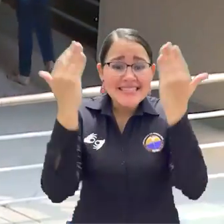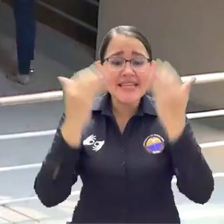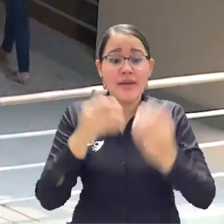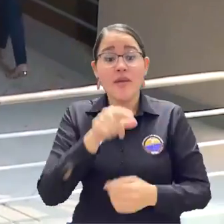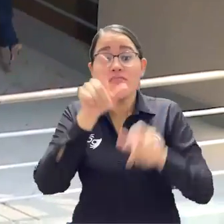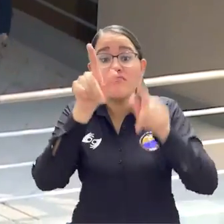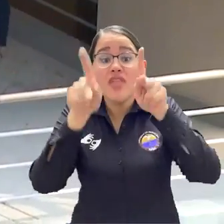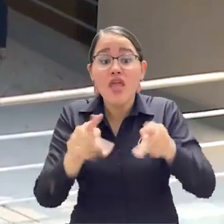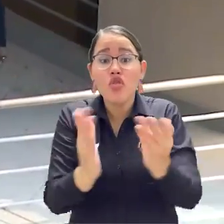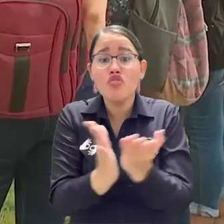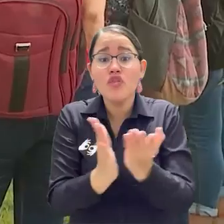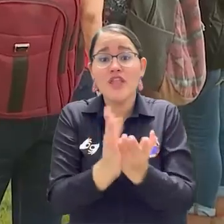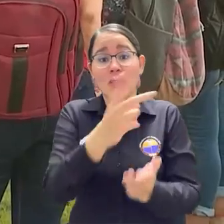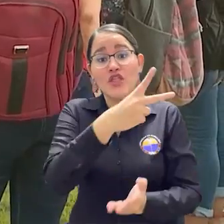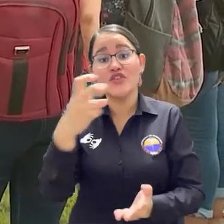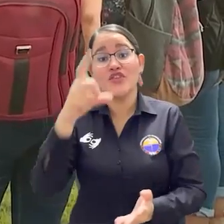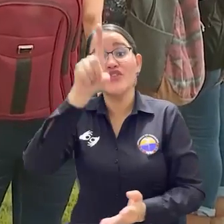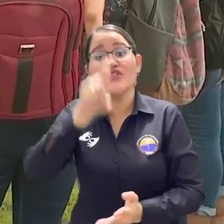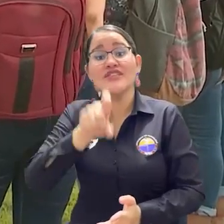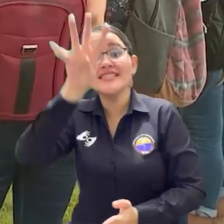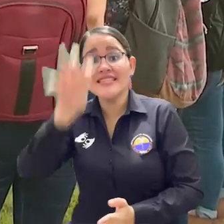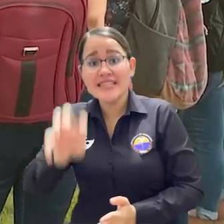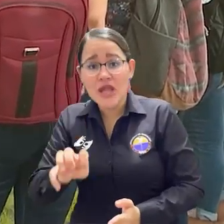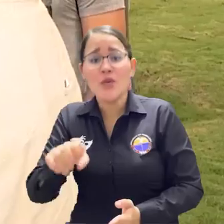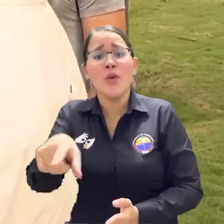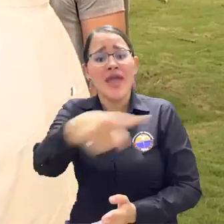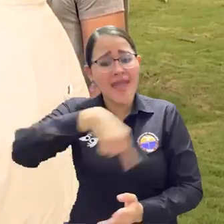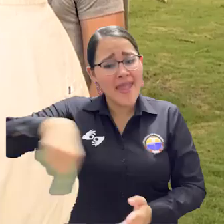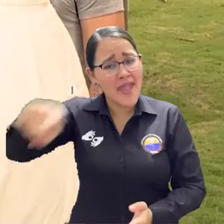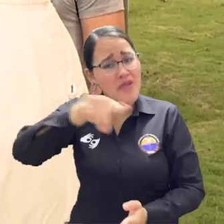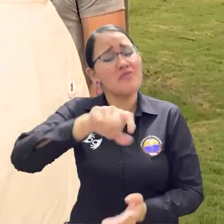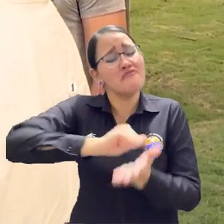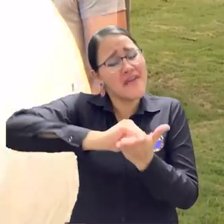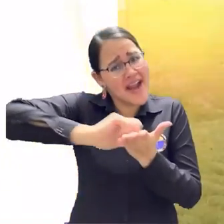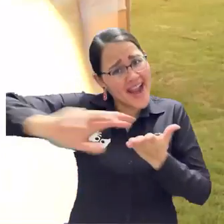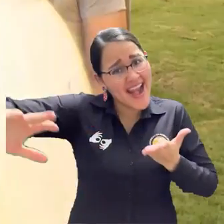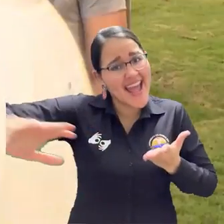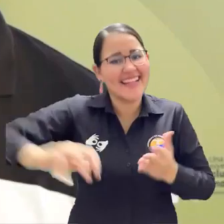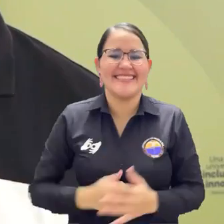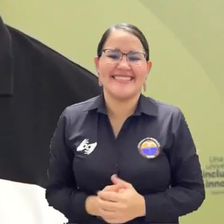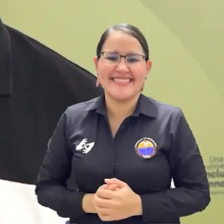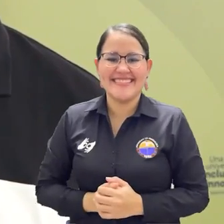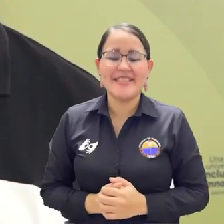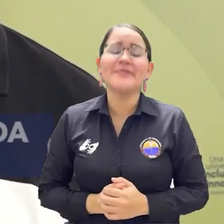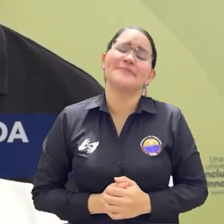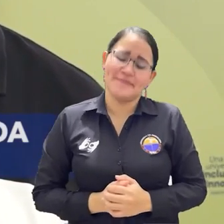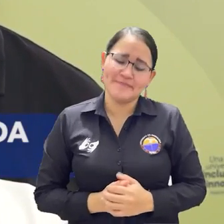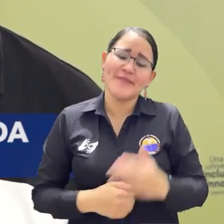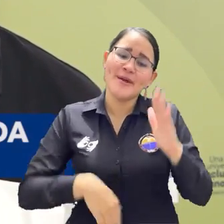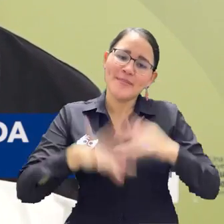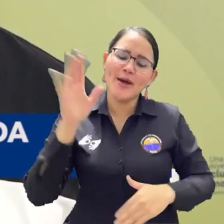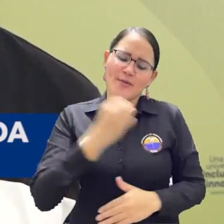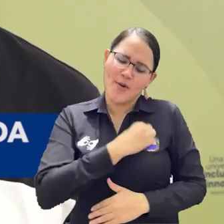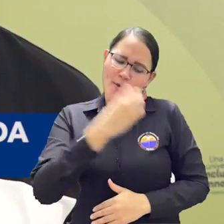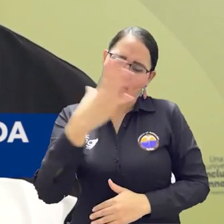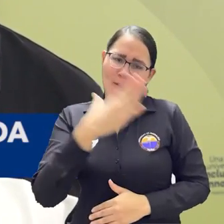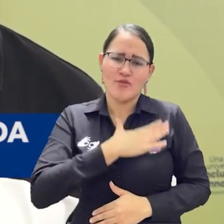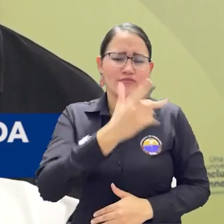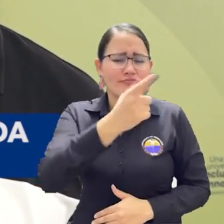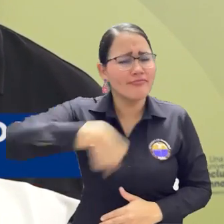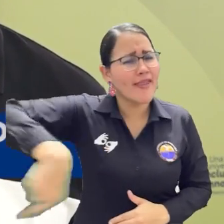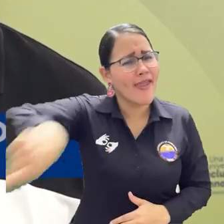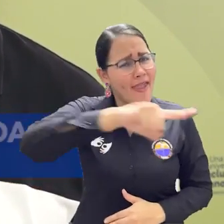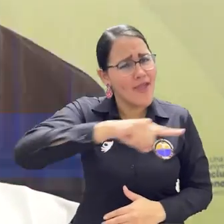estudiantes banqueños hoy gozan del 100% de descuento en sus matrículas Dándole la oportunidad a nuestros bachilleres que puedan